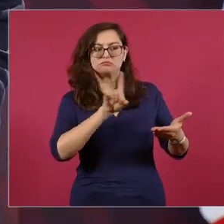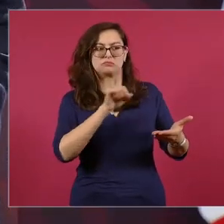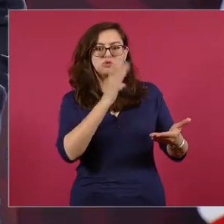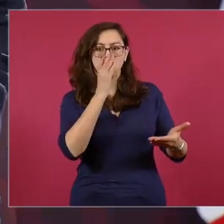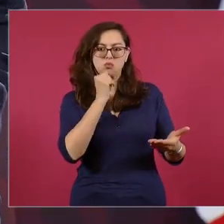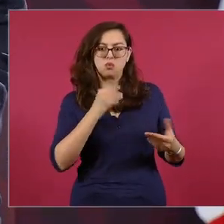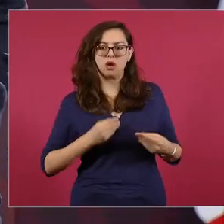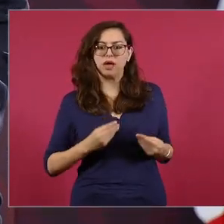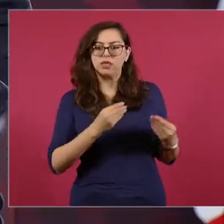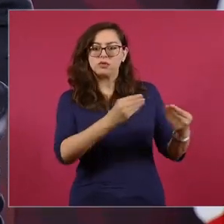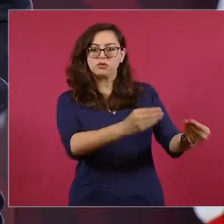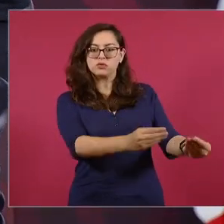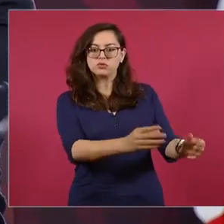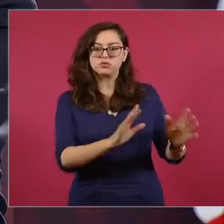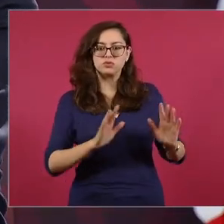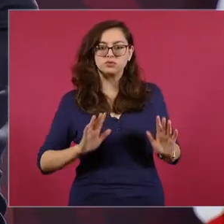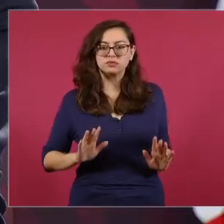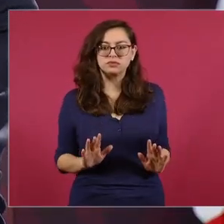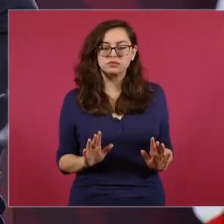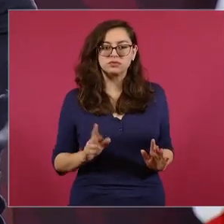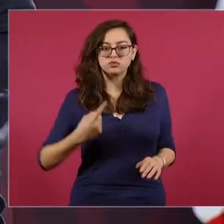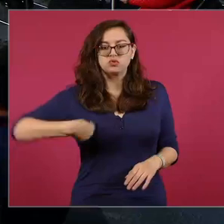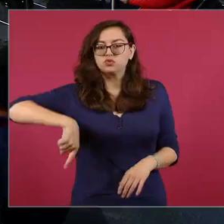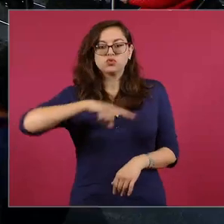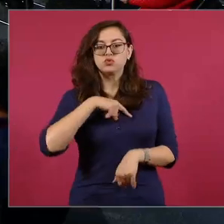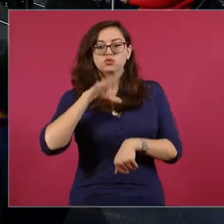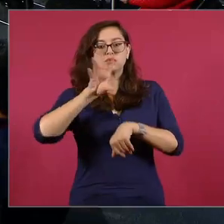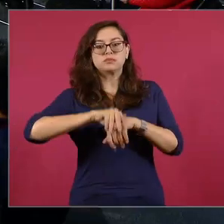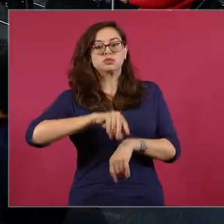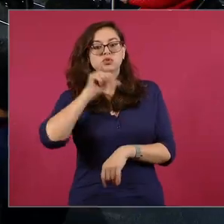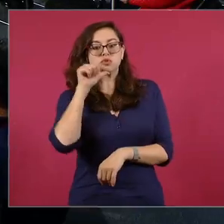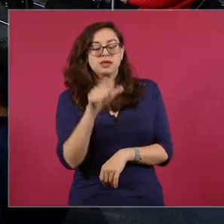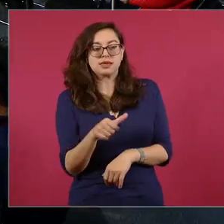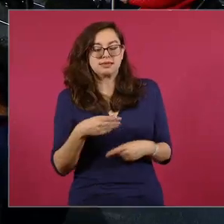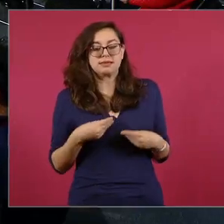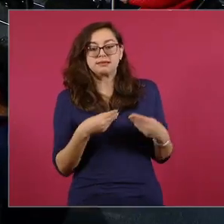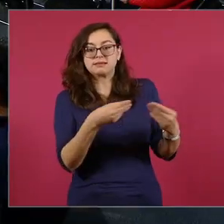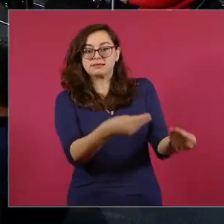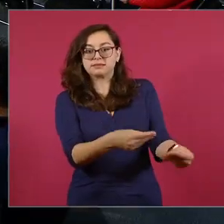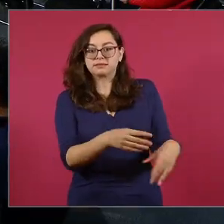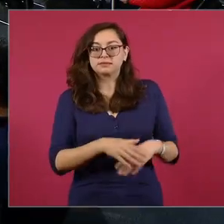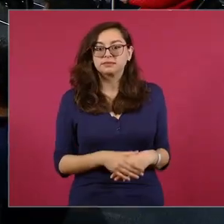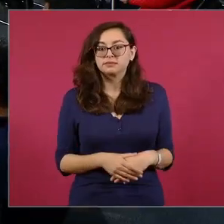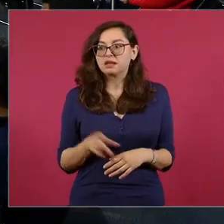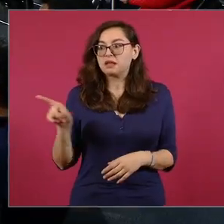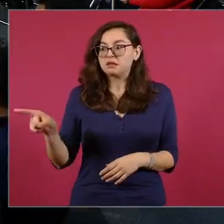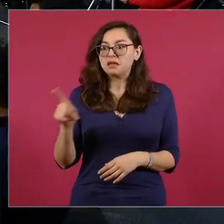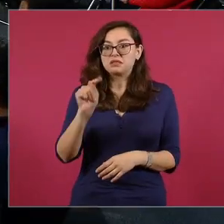pero más todavía en este. ¿Y para qué está el tribunal?